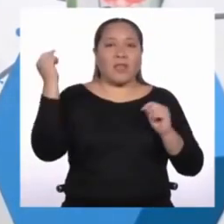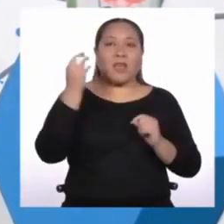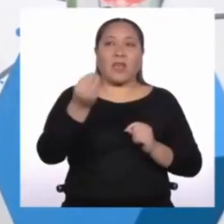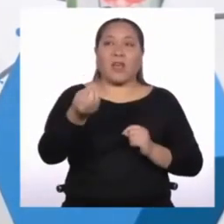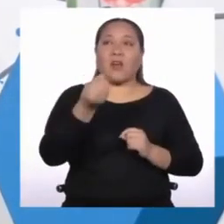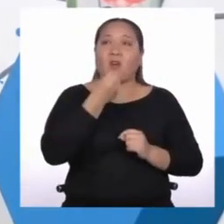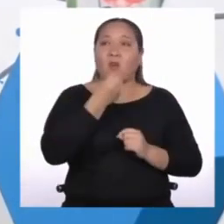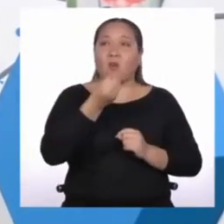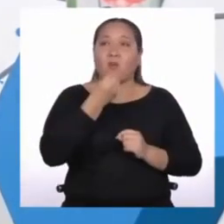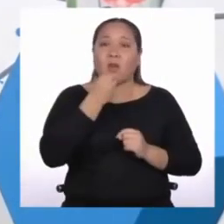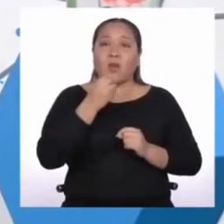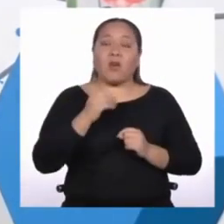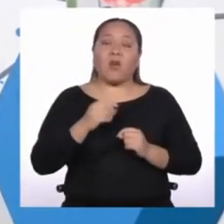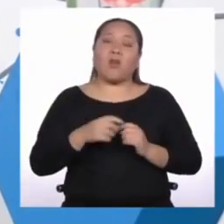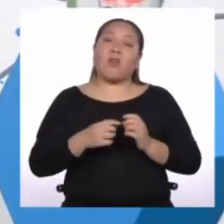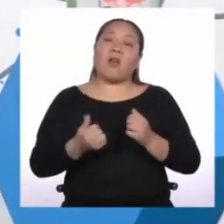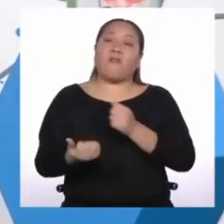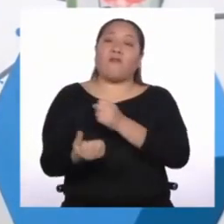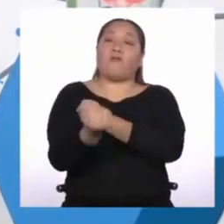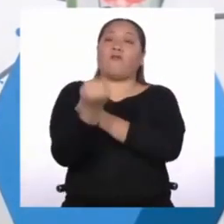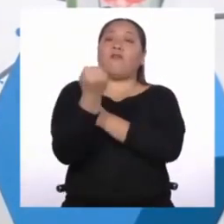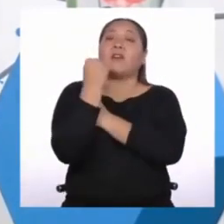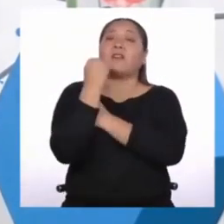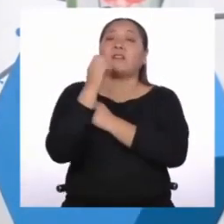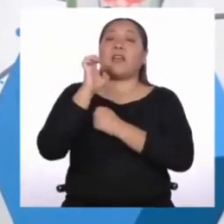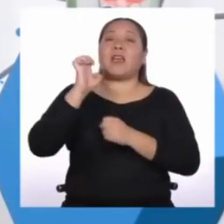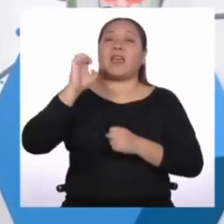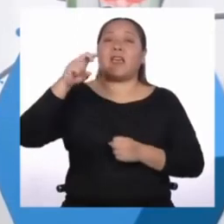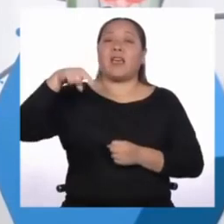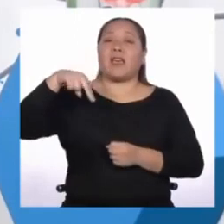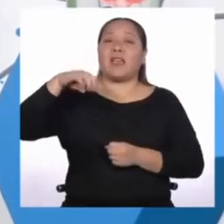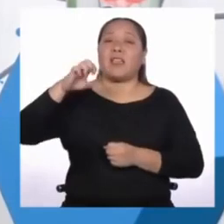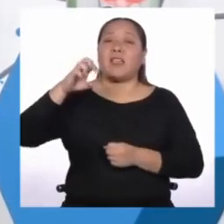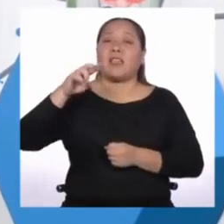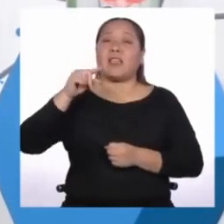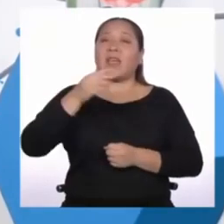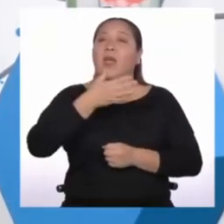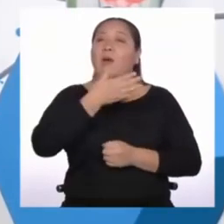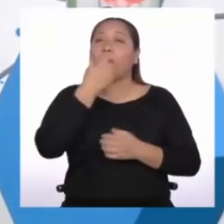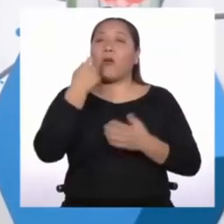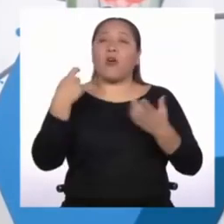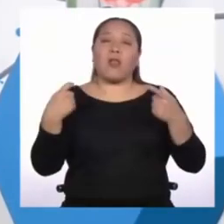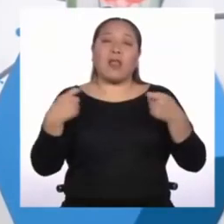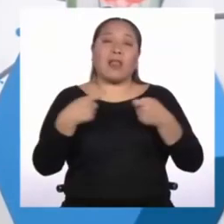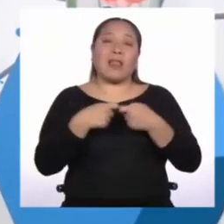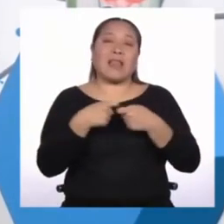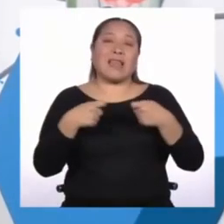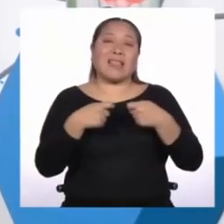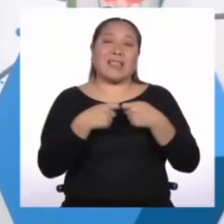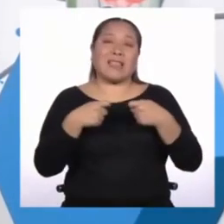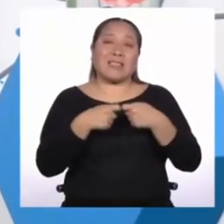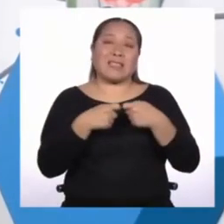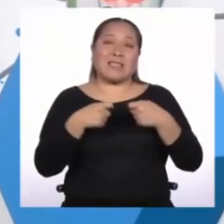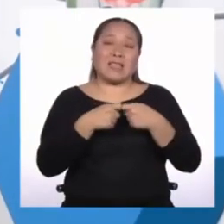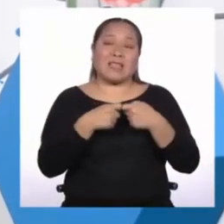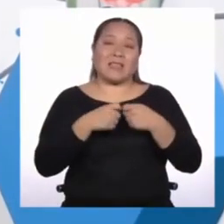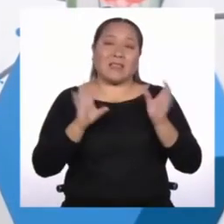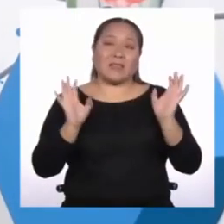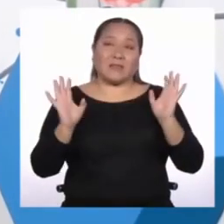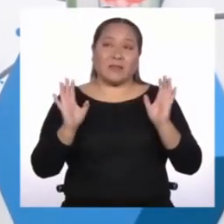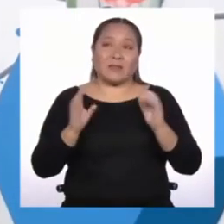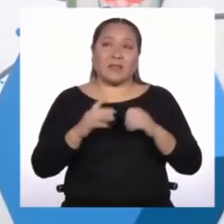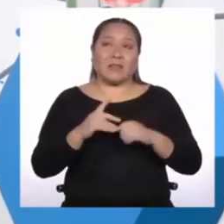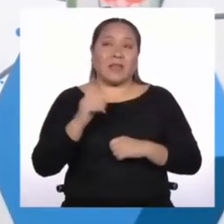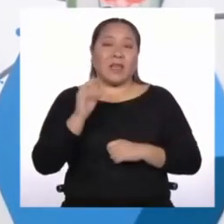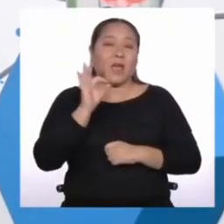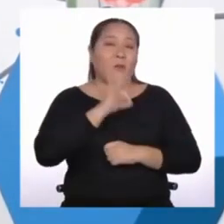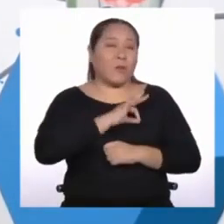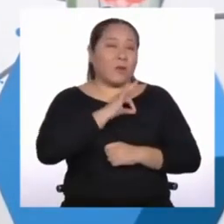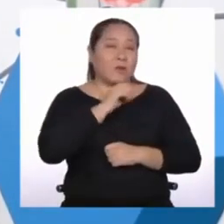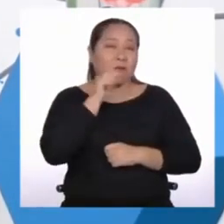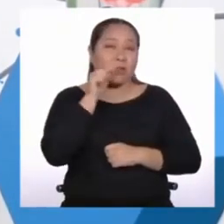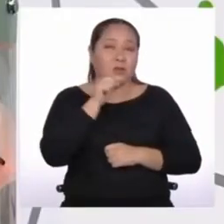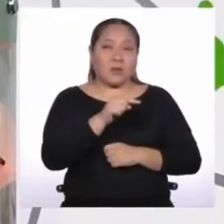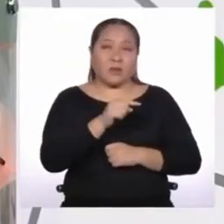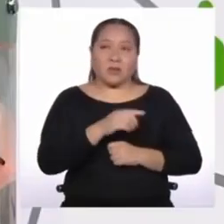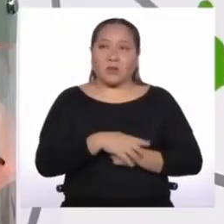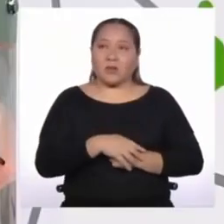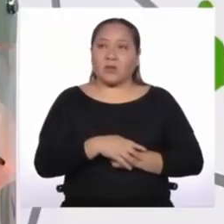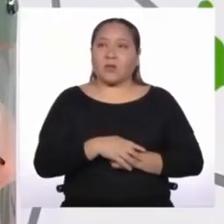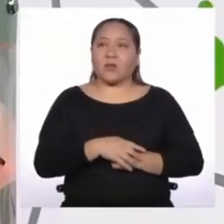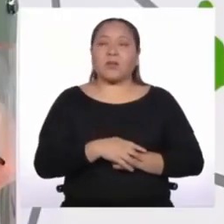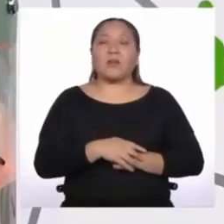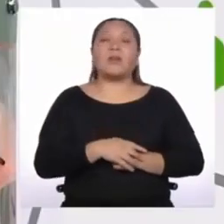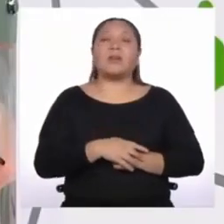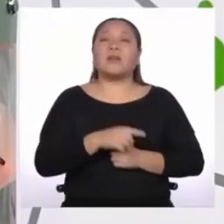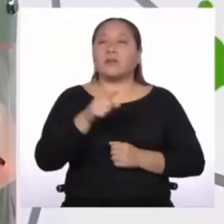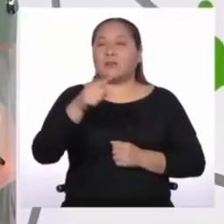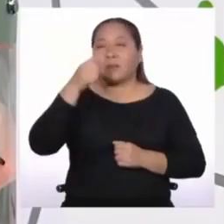o la fuente de energía de Delta es la electricidad. Y aprovechando eso, Delta, ¿qué te parece si